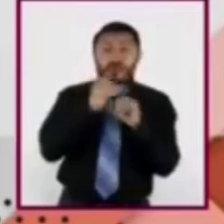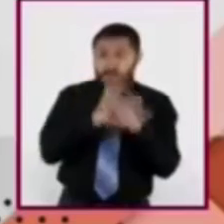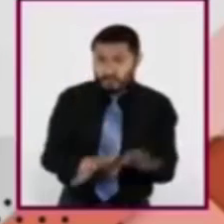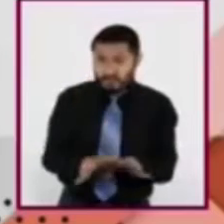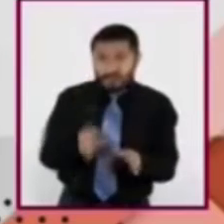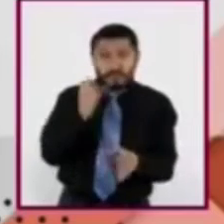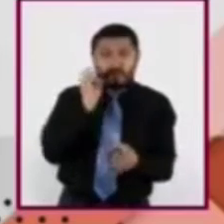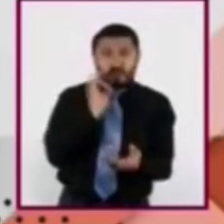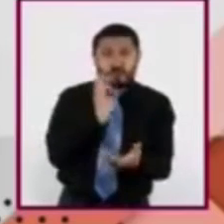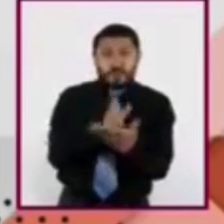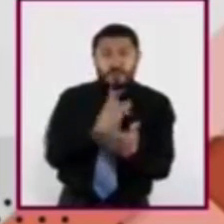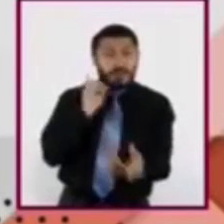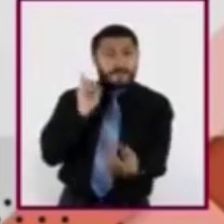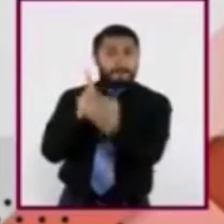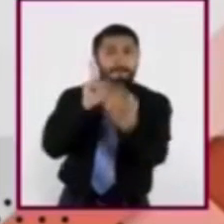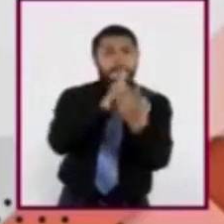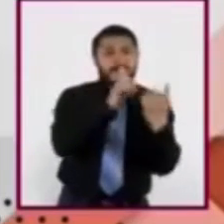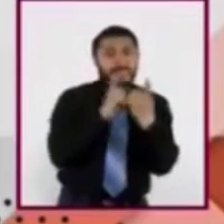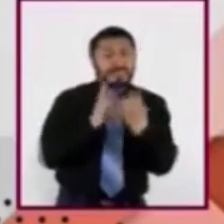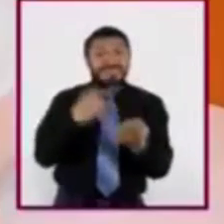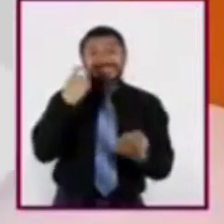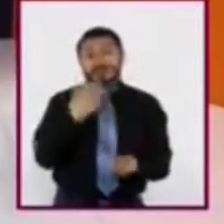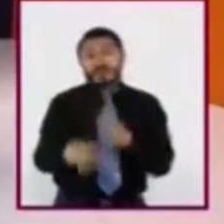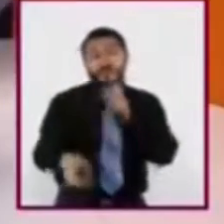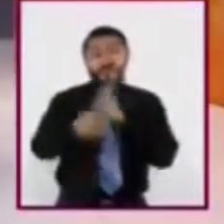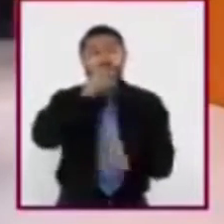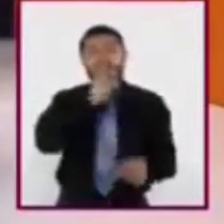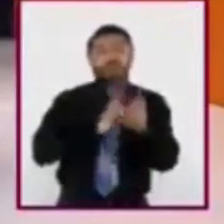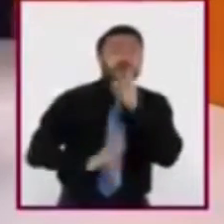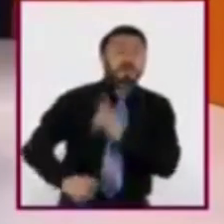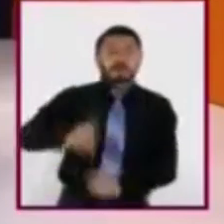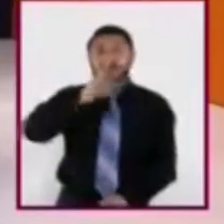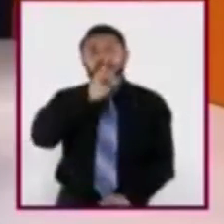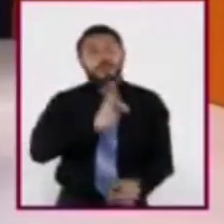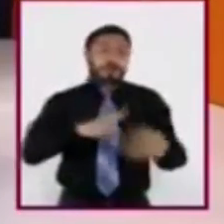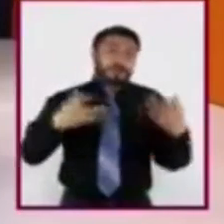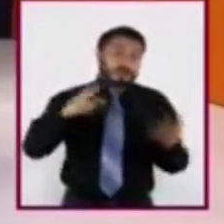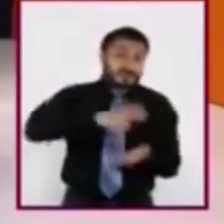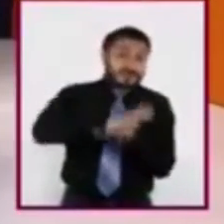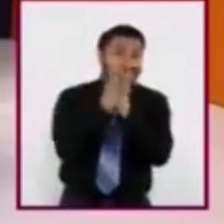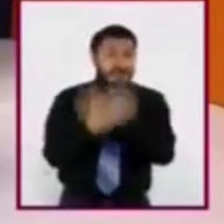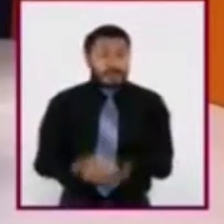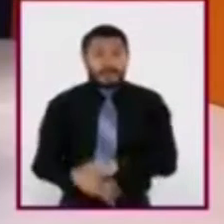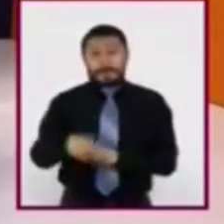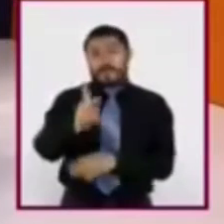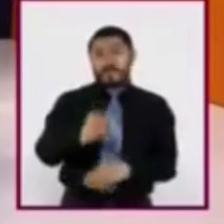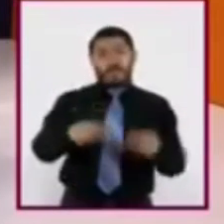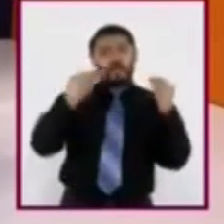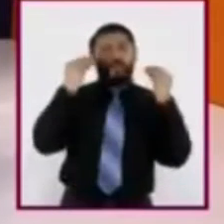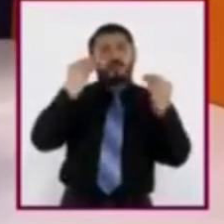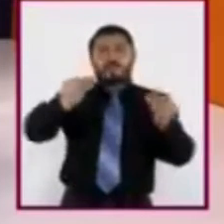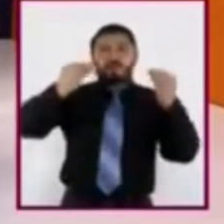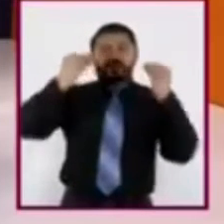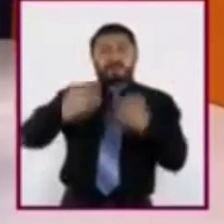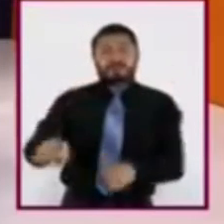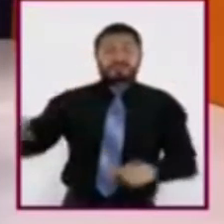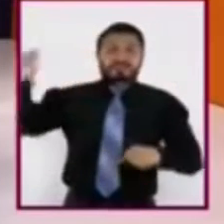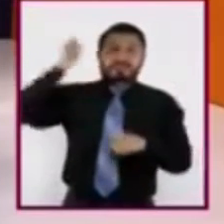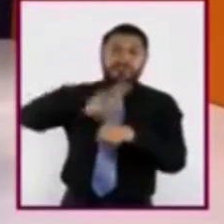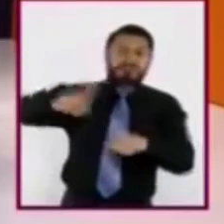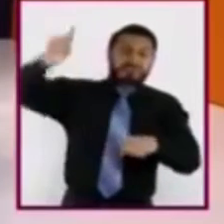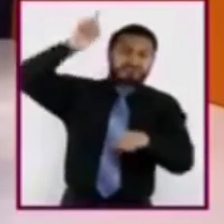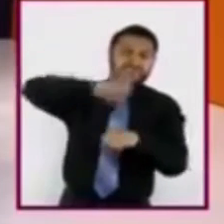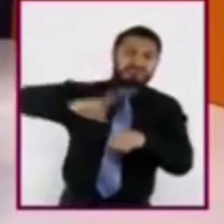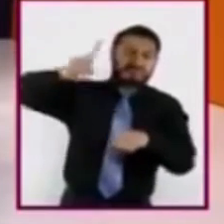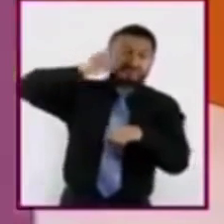persona. Y esto volvía la información poco confiable. Además, que tardaba demasiados días en viajar de